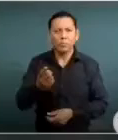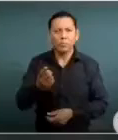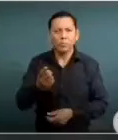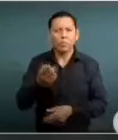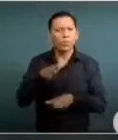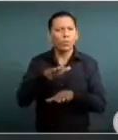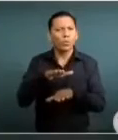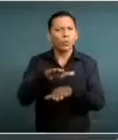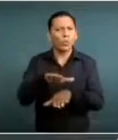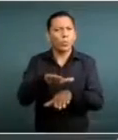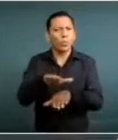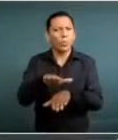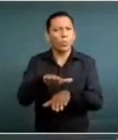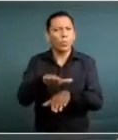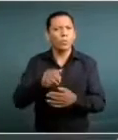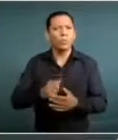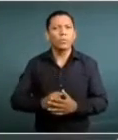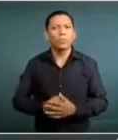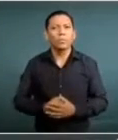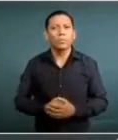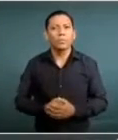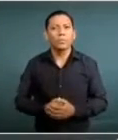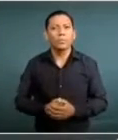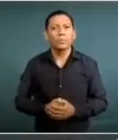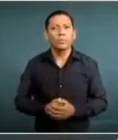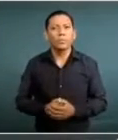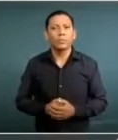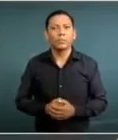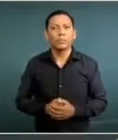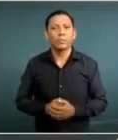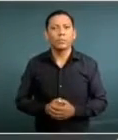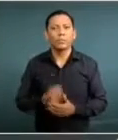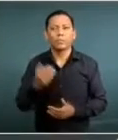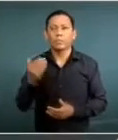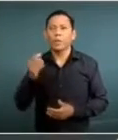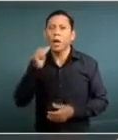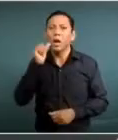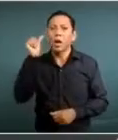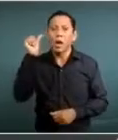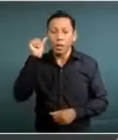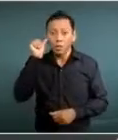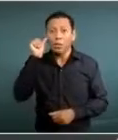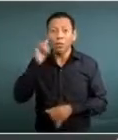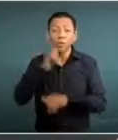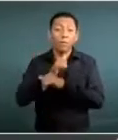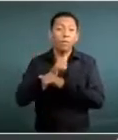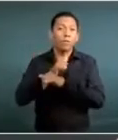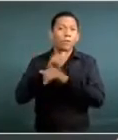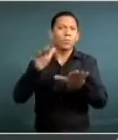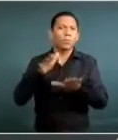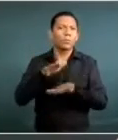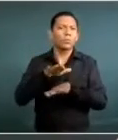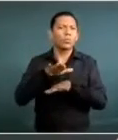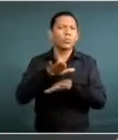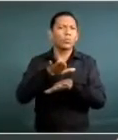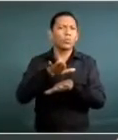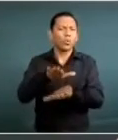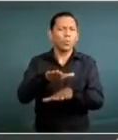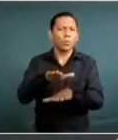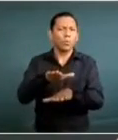Lo que se dio a conocer ayer sobre el número